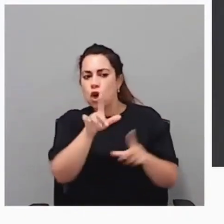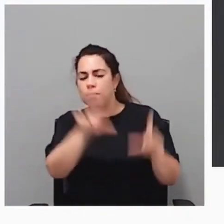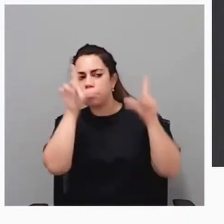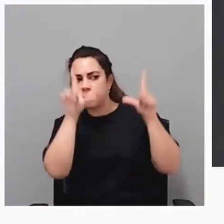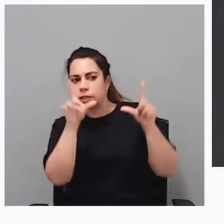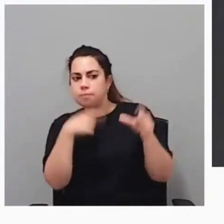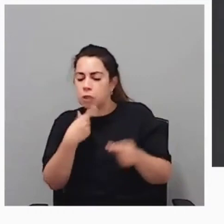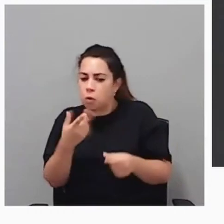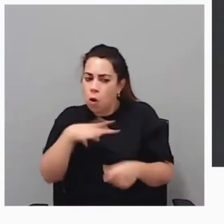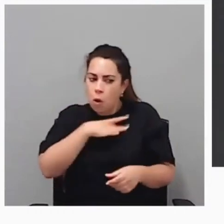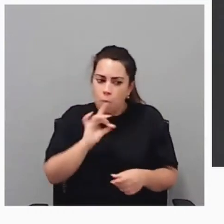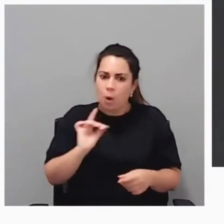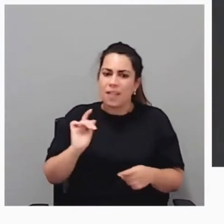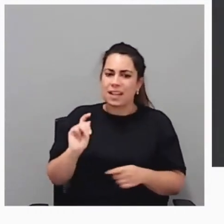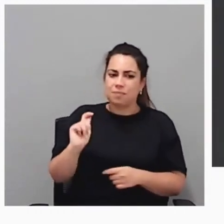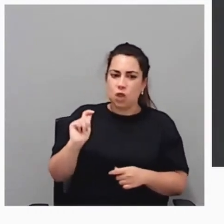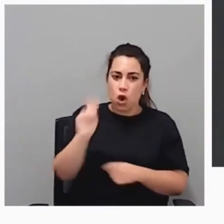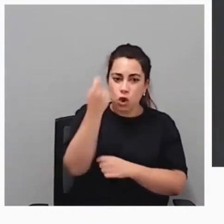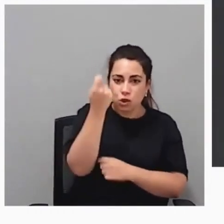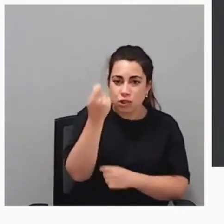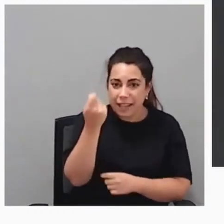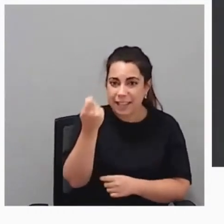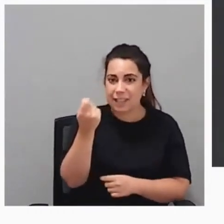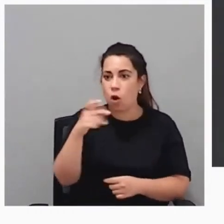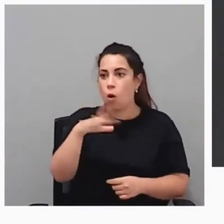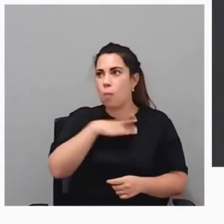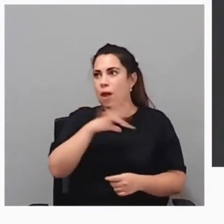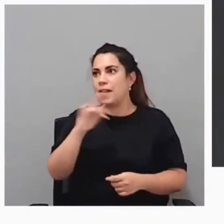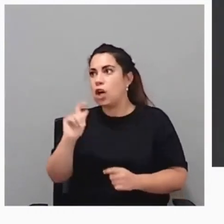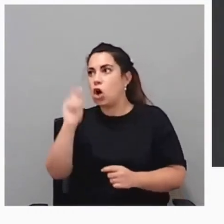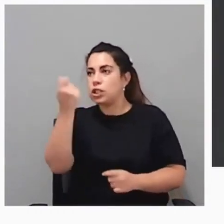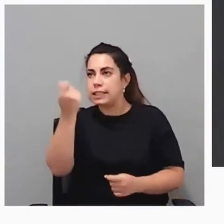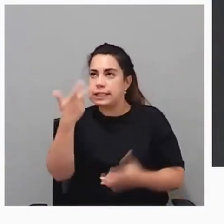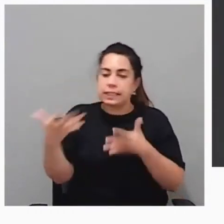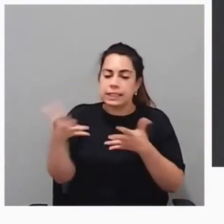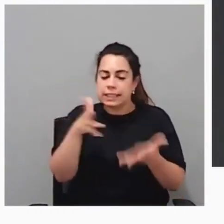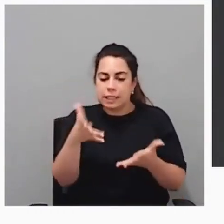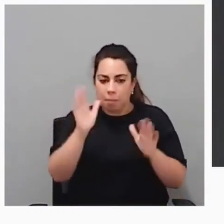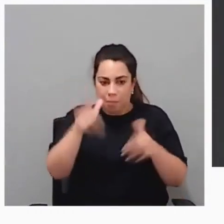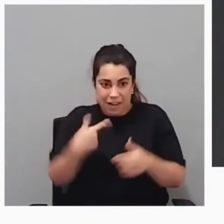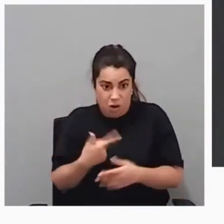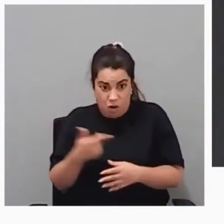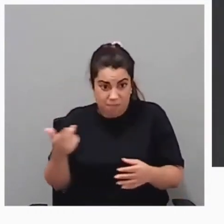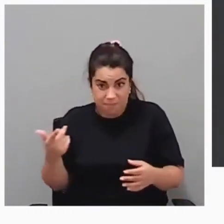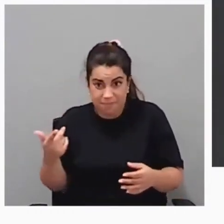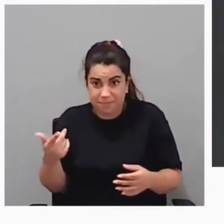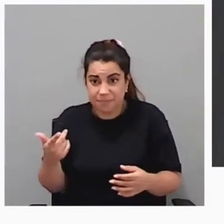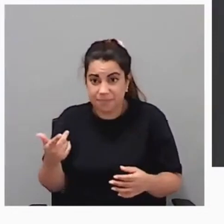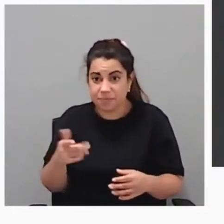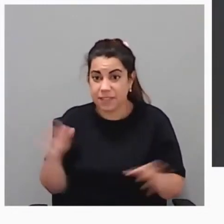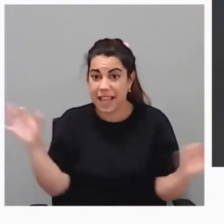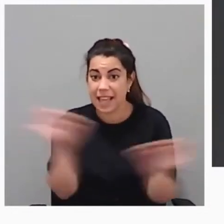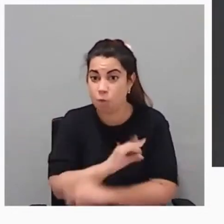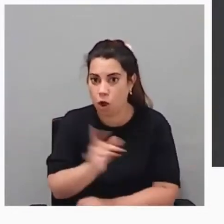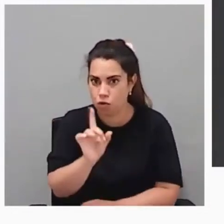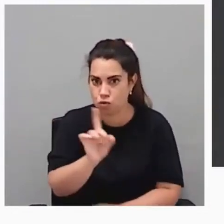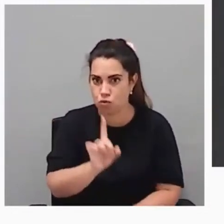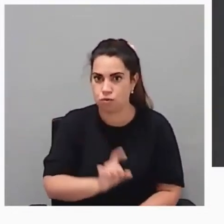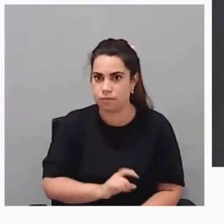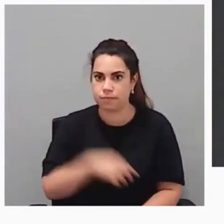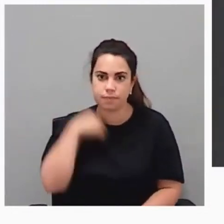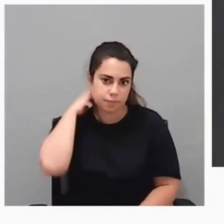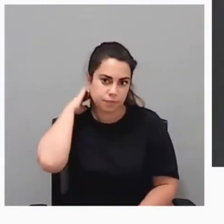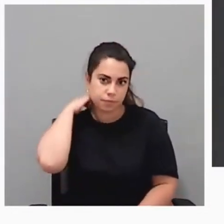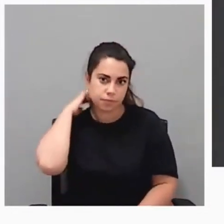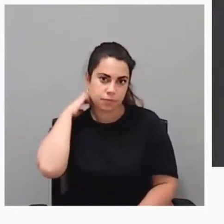claro que no nos equivocaremos. Eso seguro. Daremos un mejor servicio o menos bueno pero desde luego no nos equivocaremos siempre en